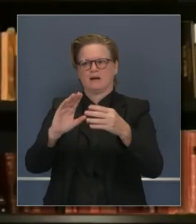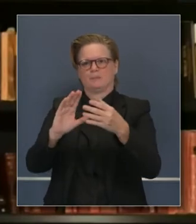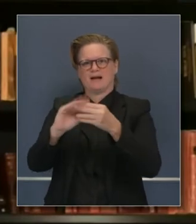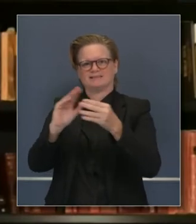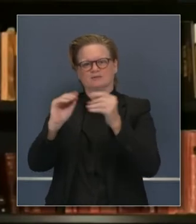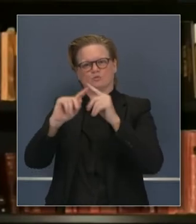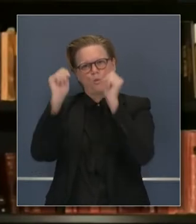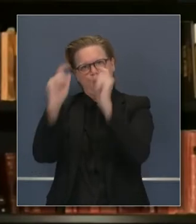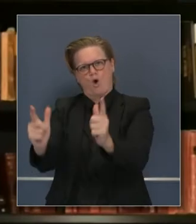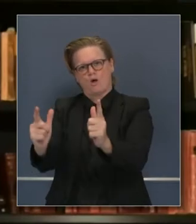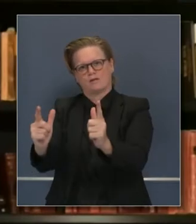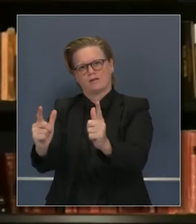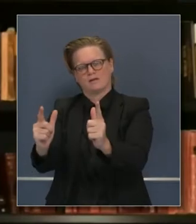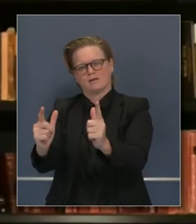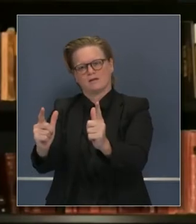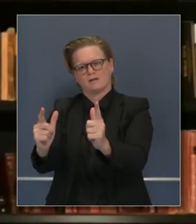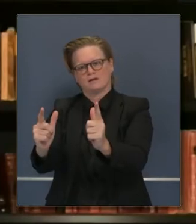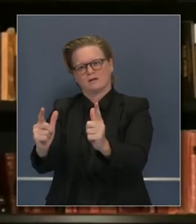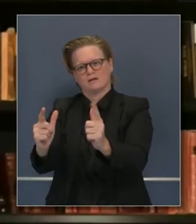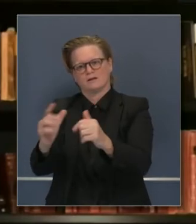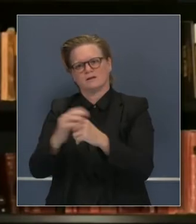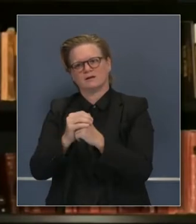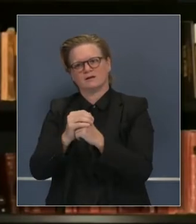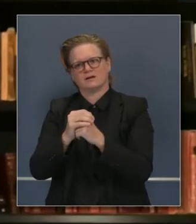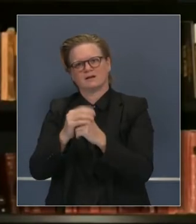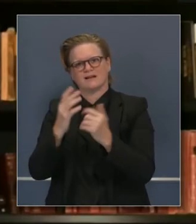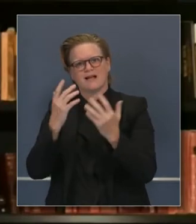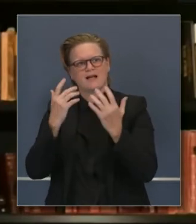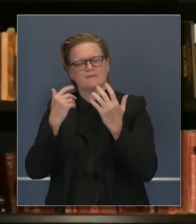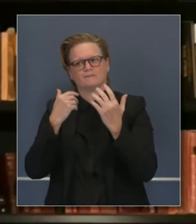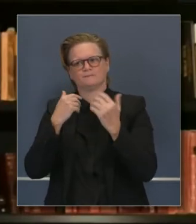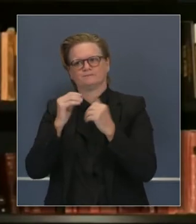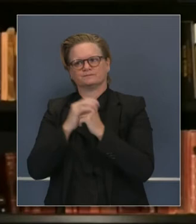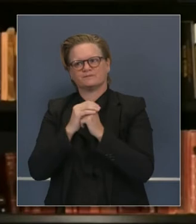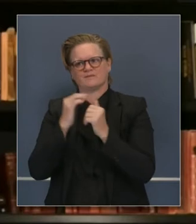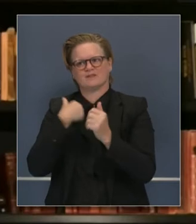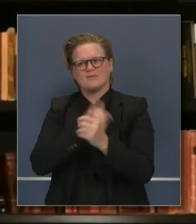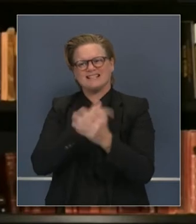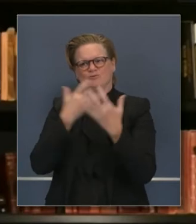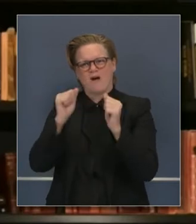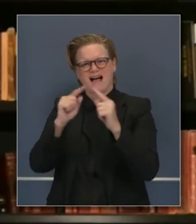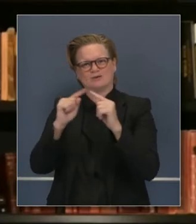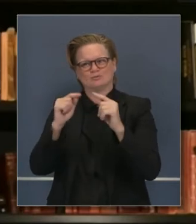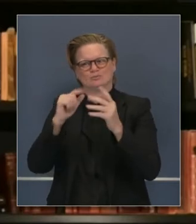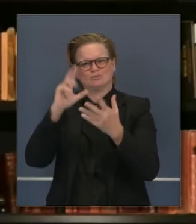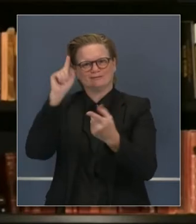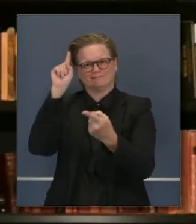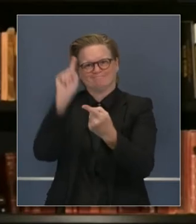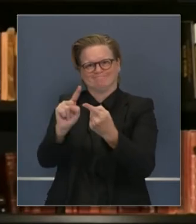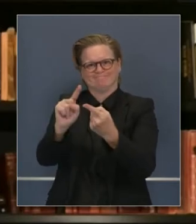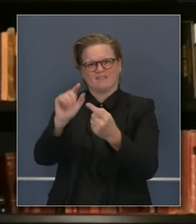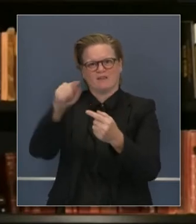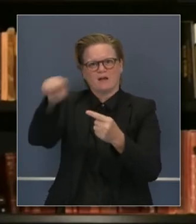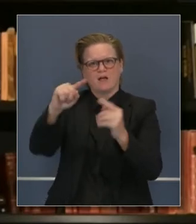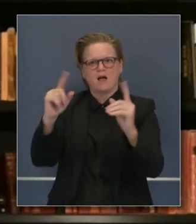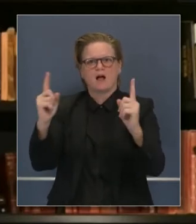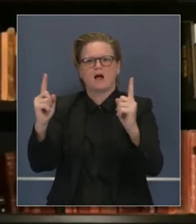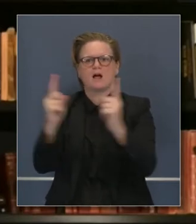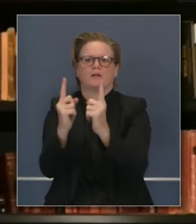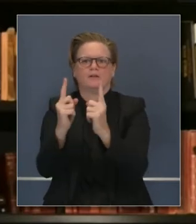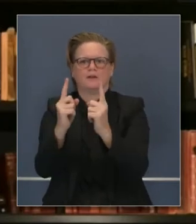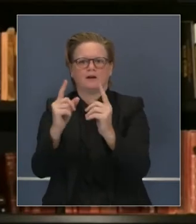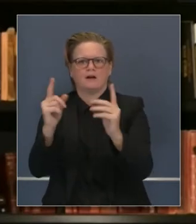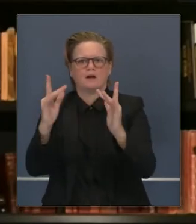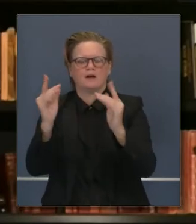difundir este mensaje. Tenemos que crear menos oportunidades para el tipo de contacto y periodos extendidos, esos contactos